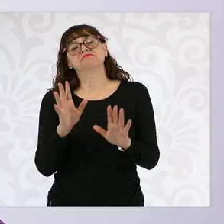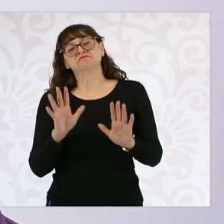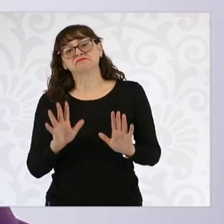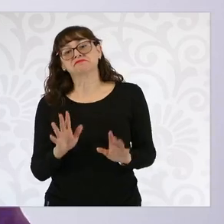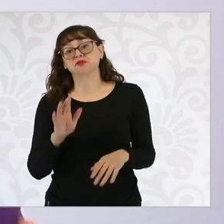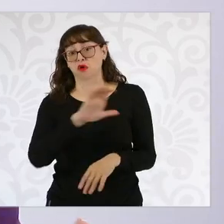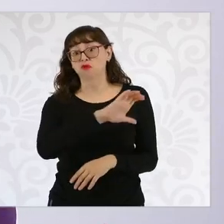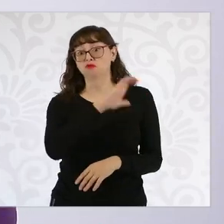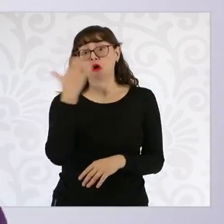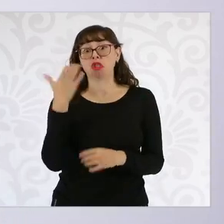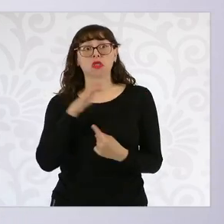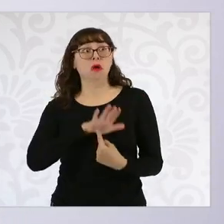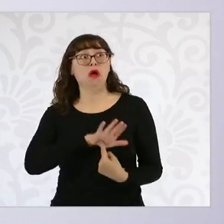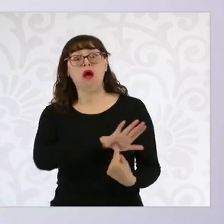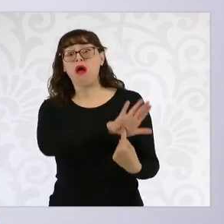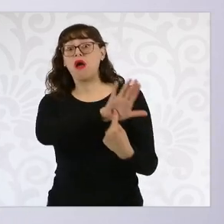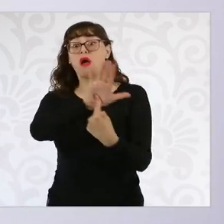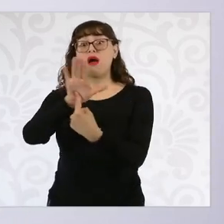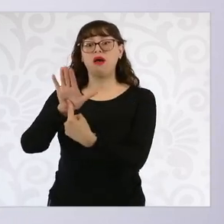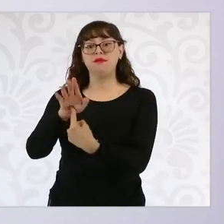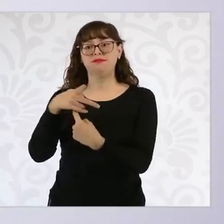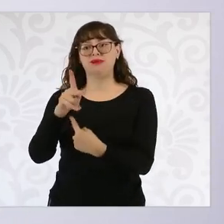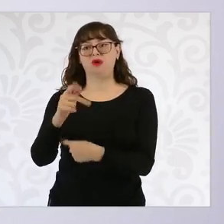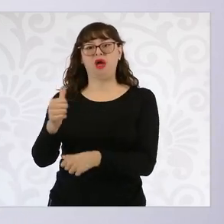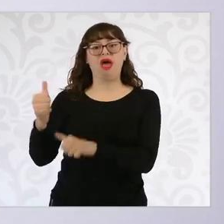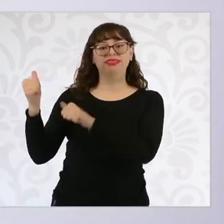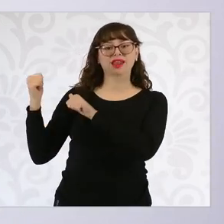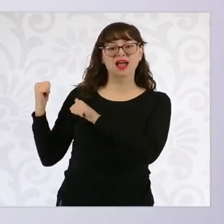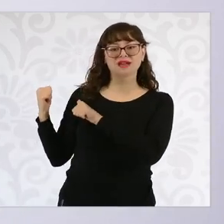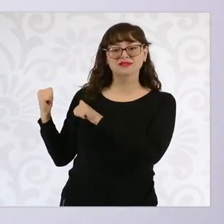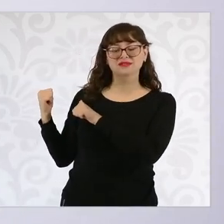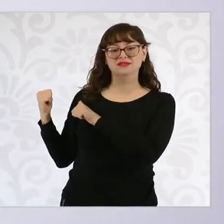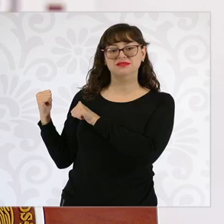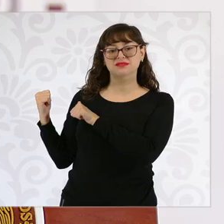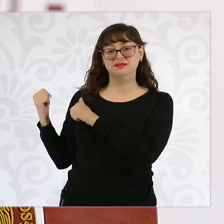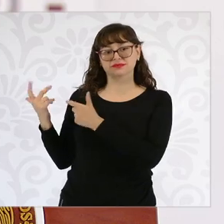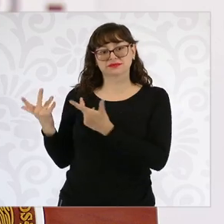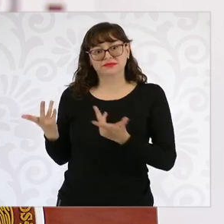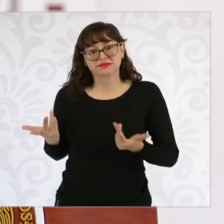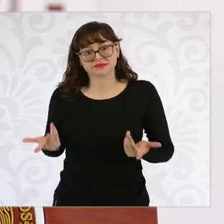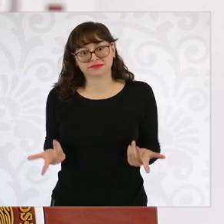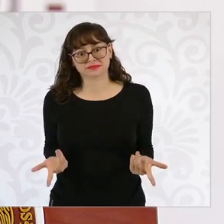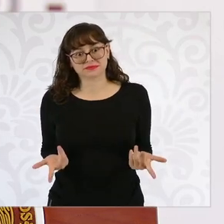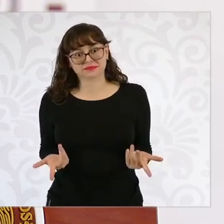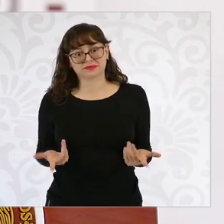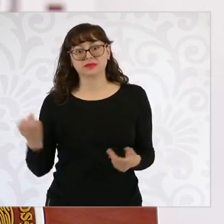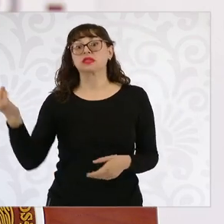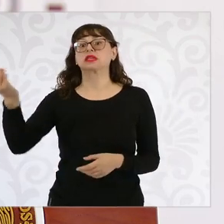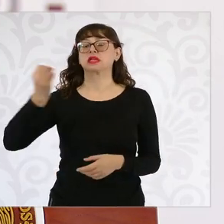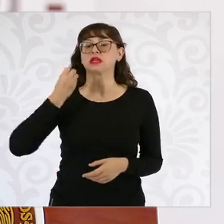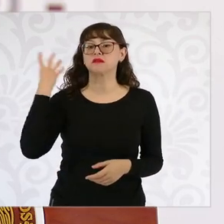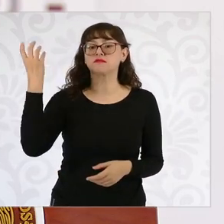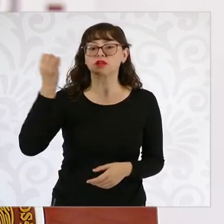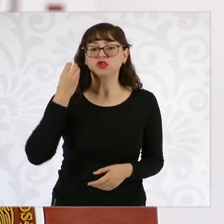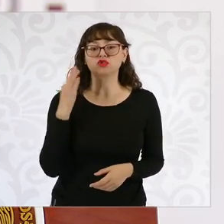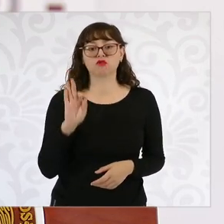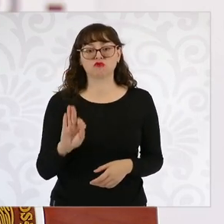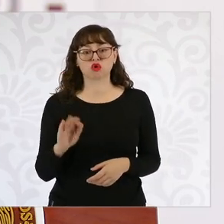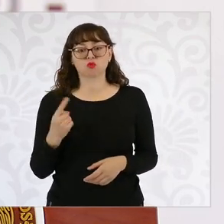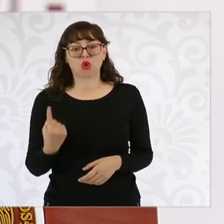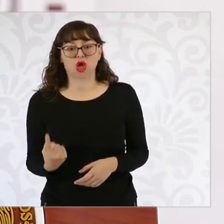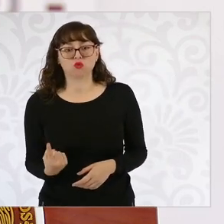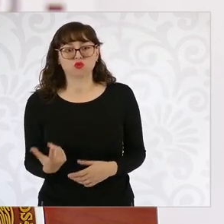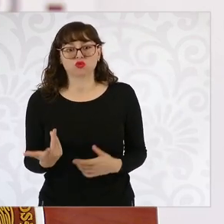foto, pero no se vio todo el momento. Fórmula 1 es un evento muy importante